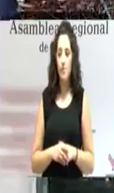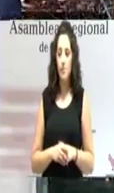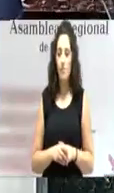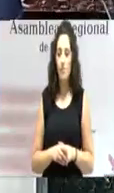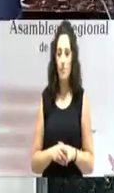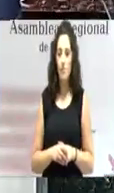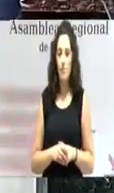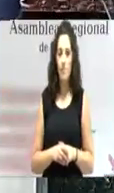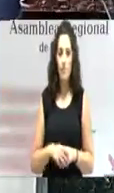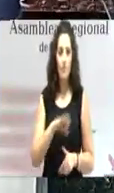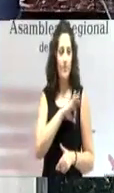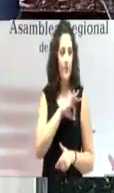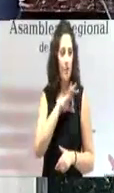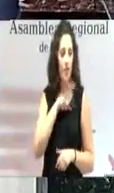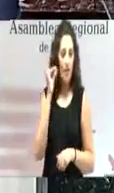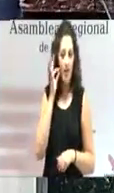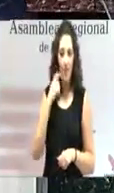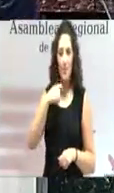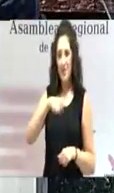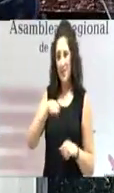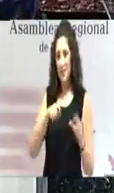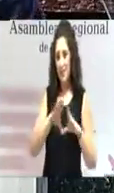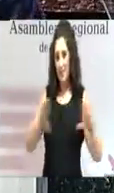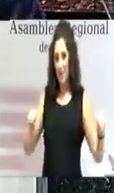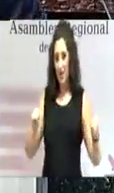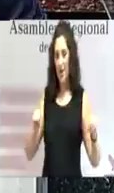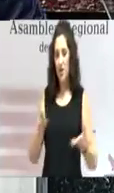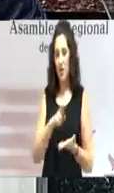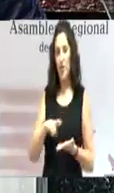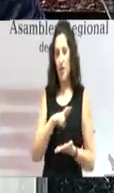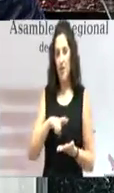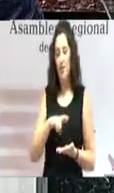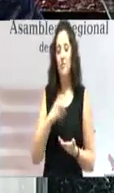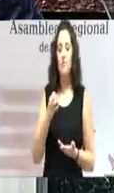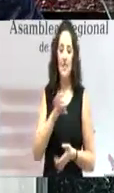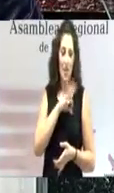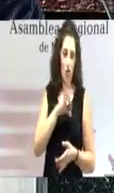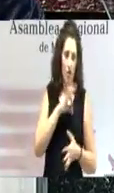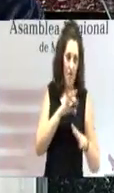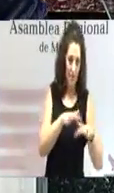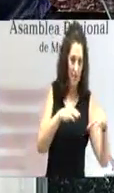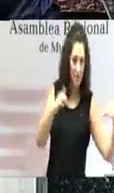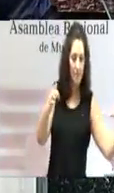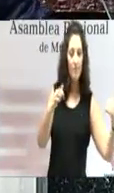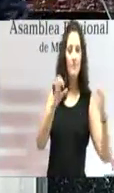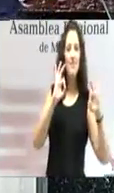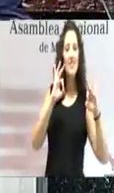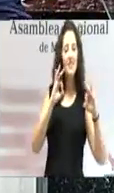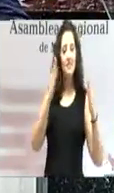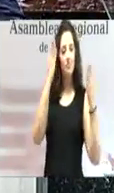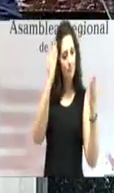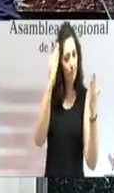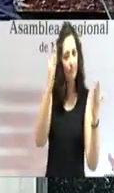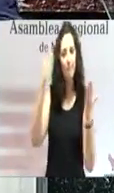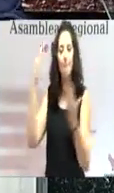Señora presidenta de la Asamblea Regional, señorías, excelentísimas e ilustrísimas